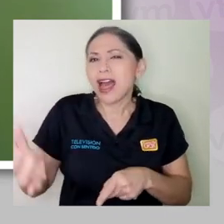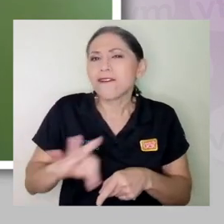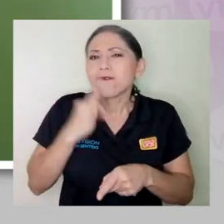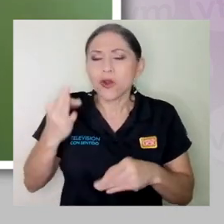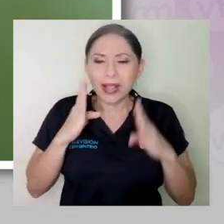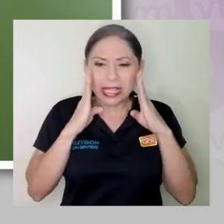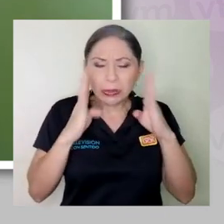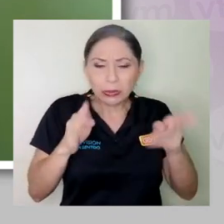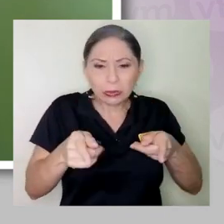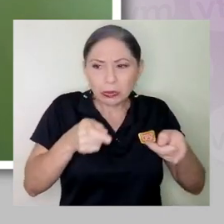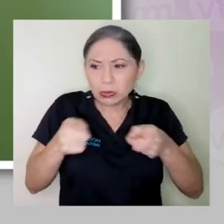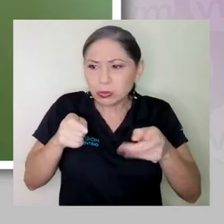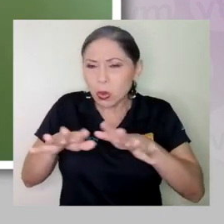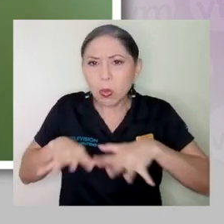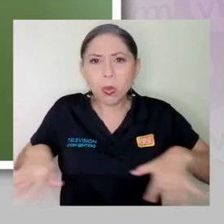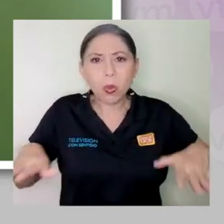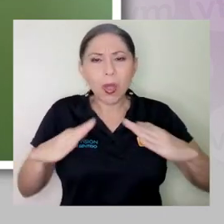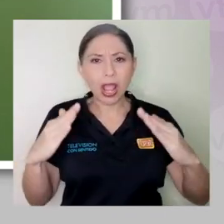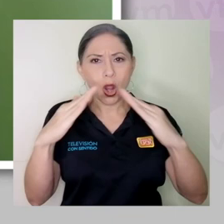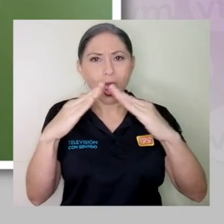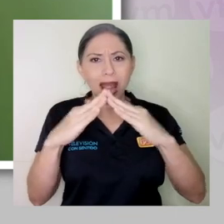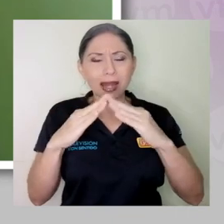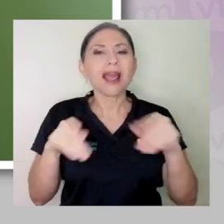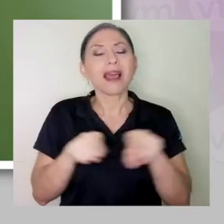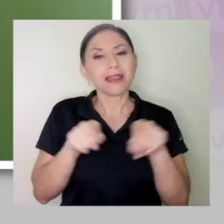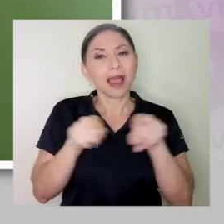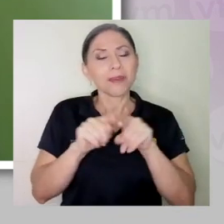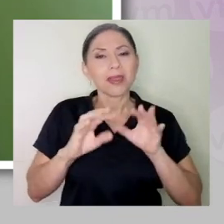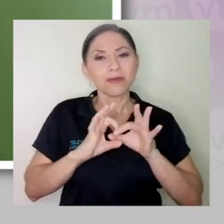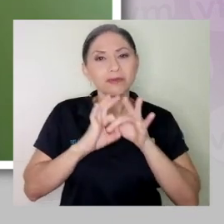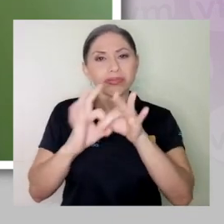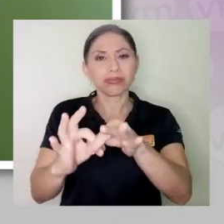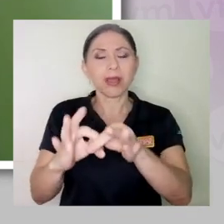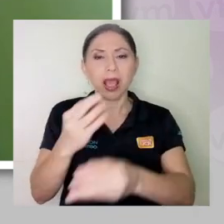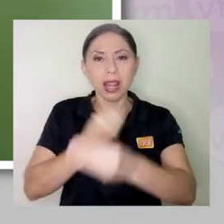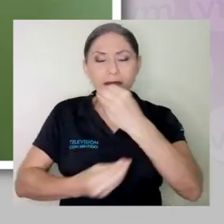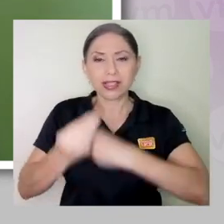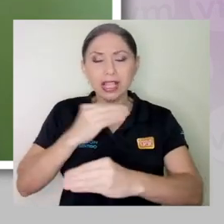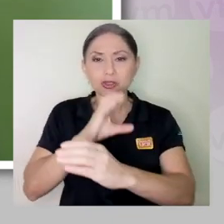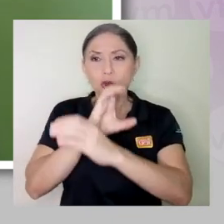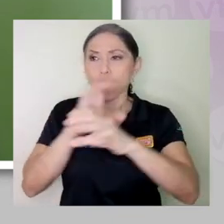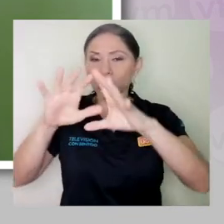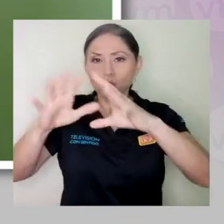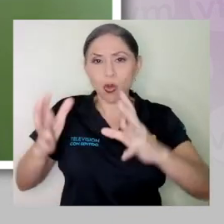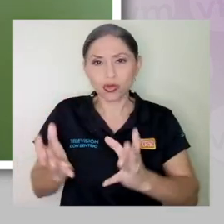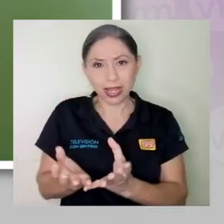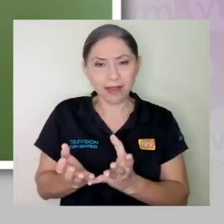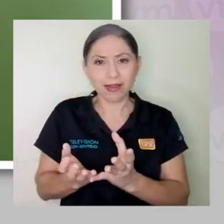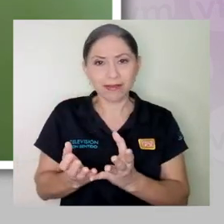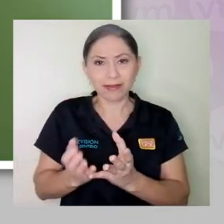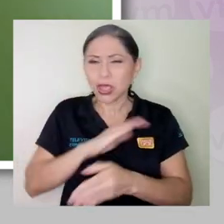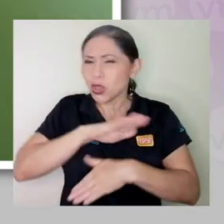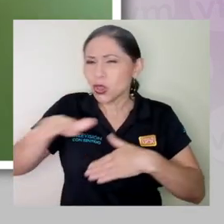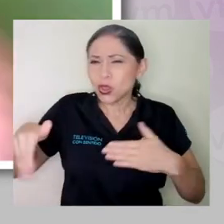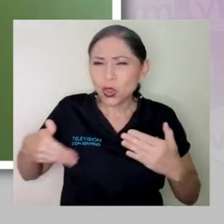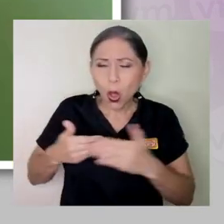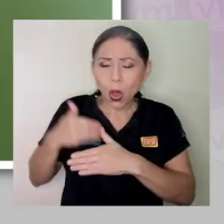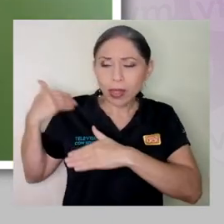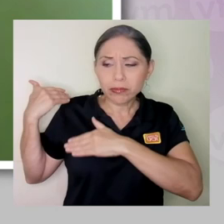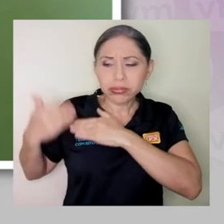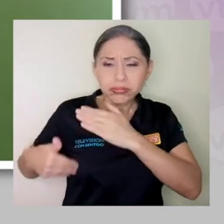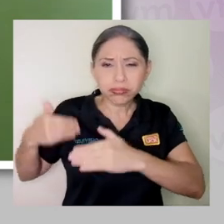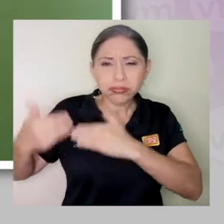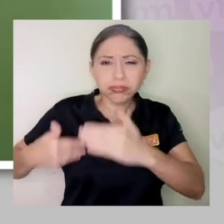están vinculados a la parte de alimentación sostenible toda la cadena agroalimentaria, desde el que